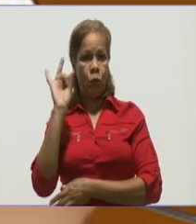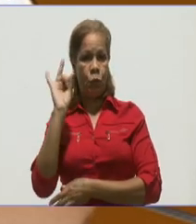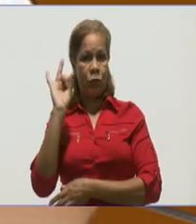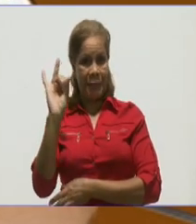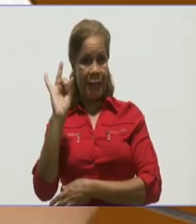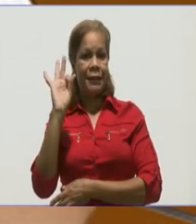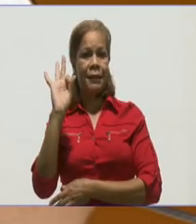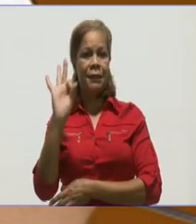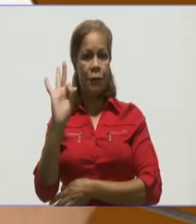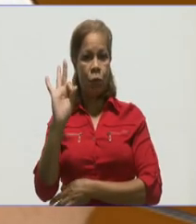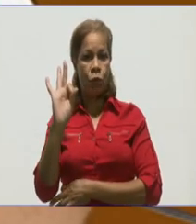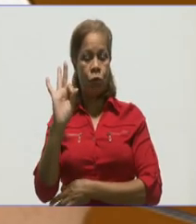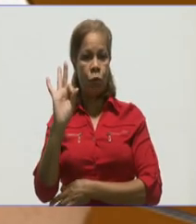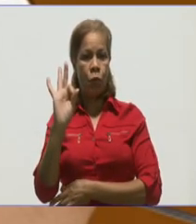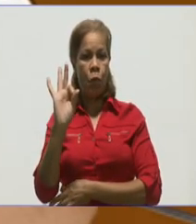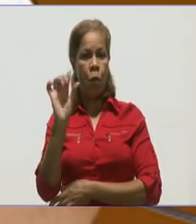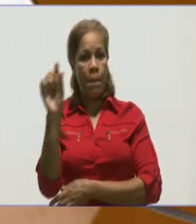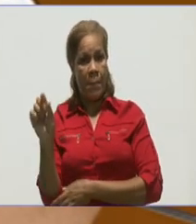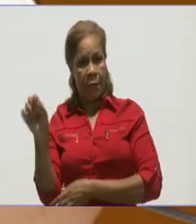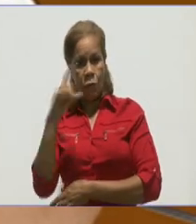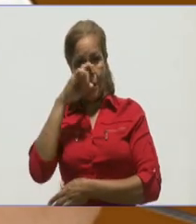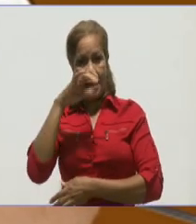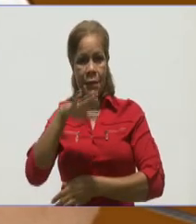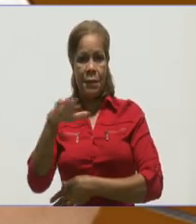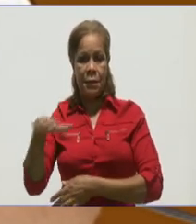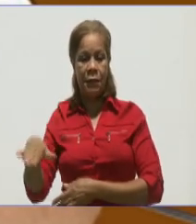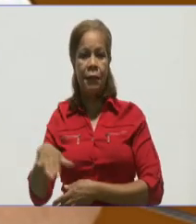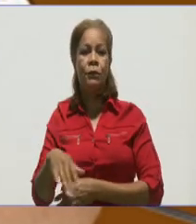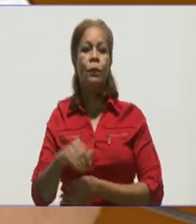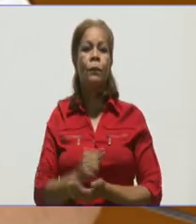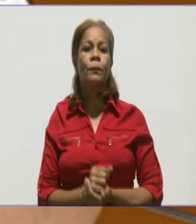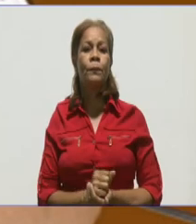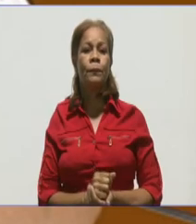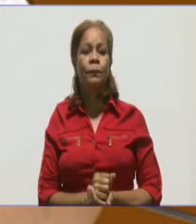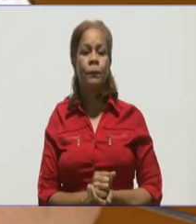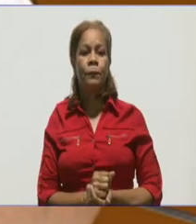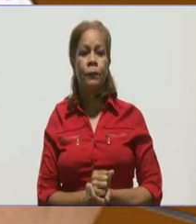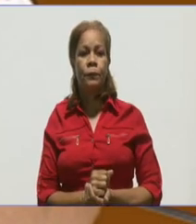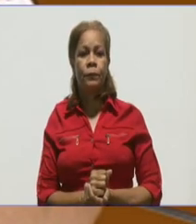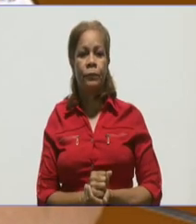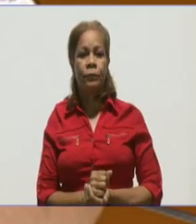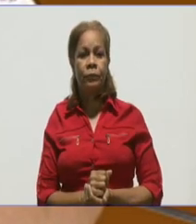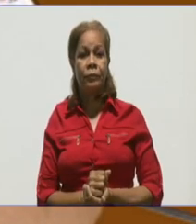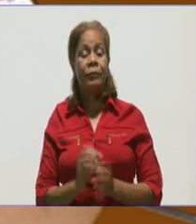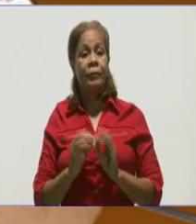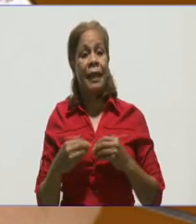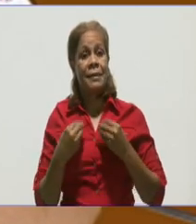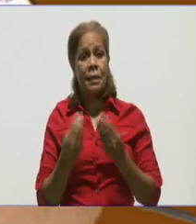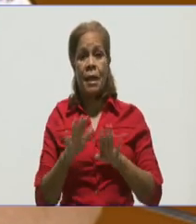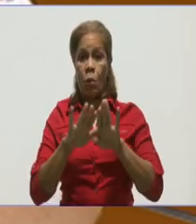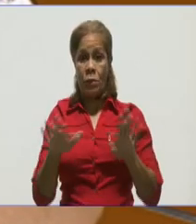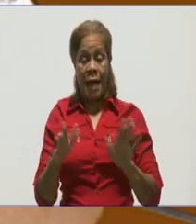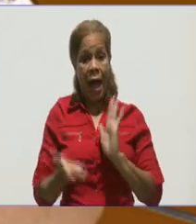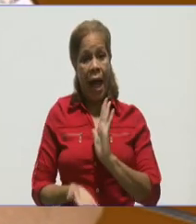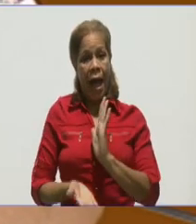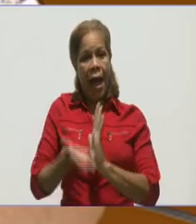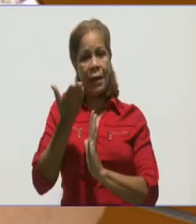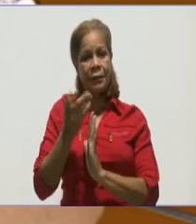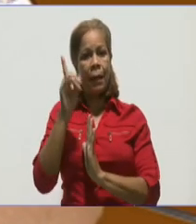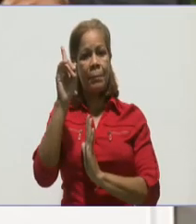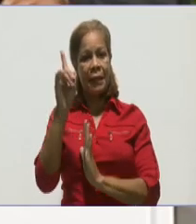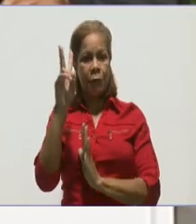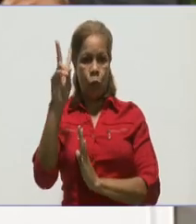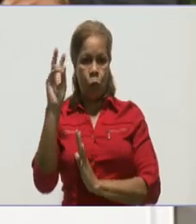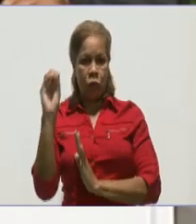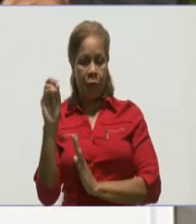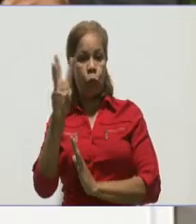pacientes ya que está comprendido en esta edad. Se dieron en las últimas 24 horas 1.213